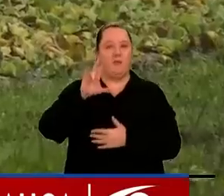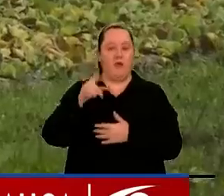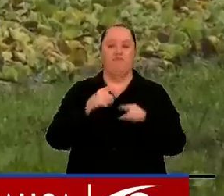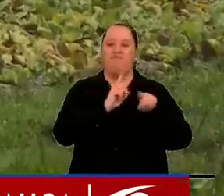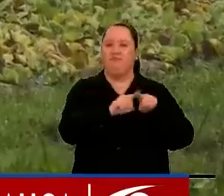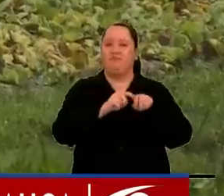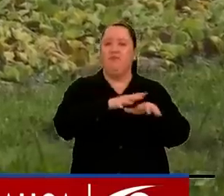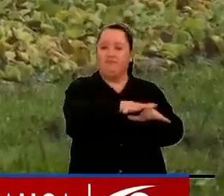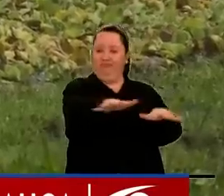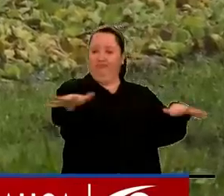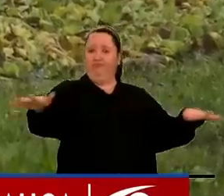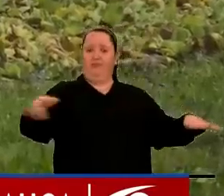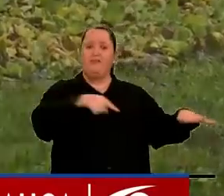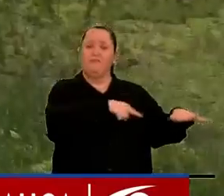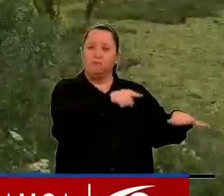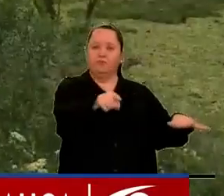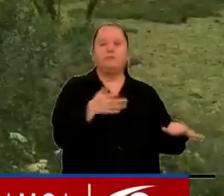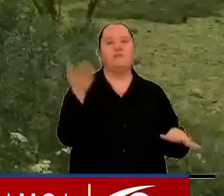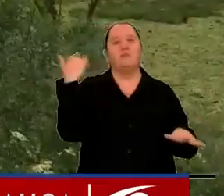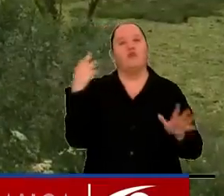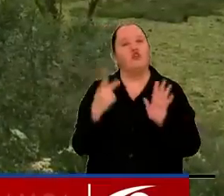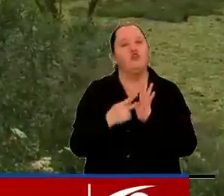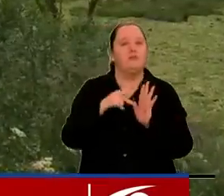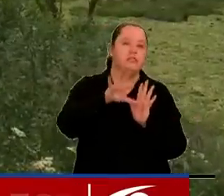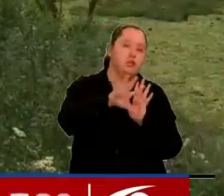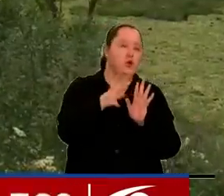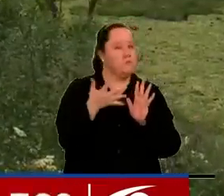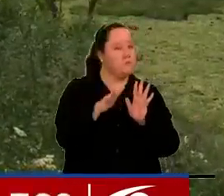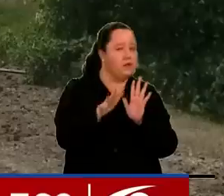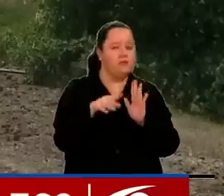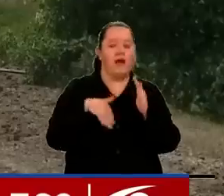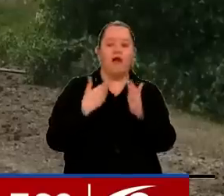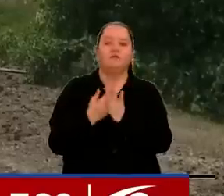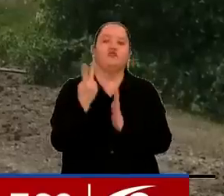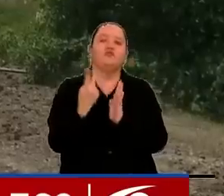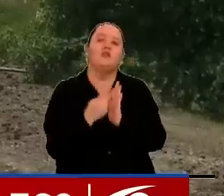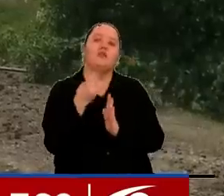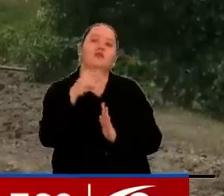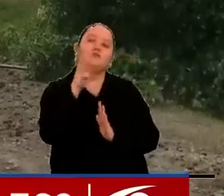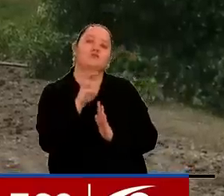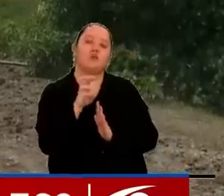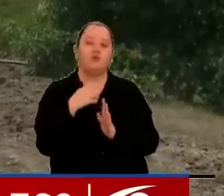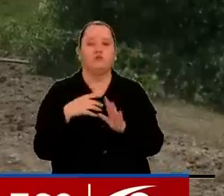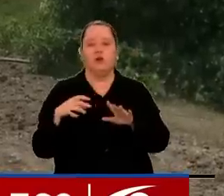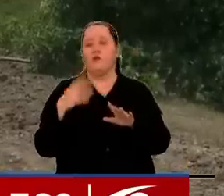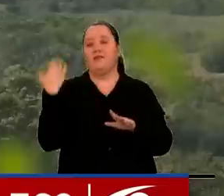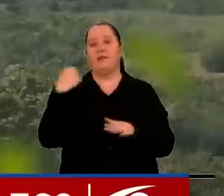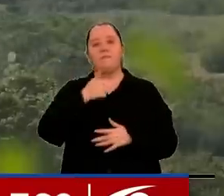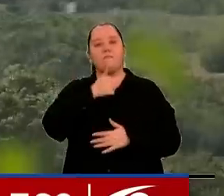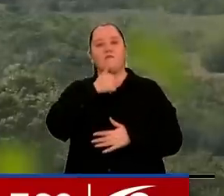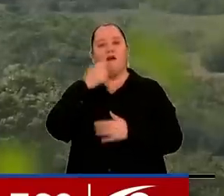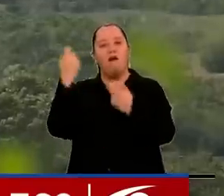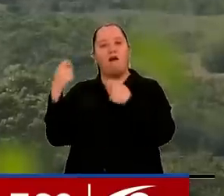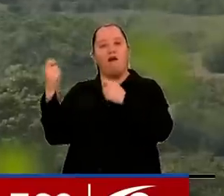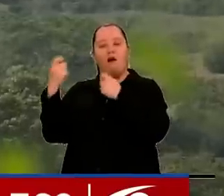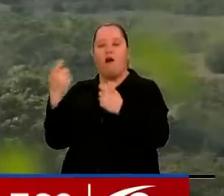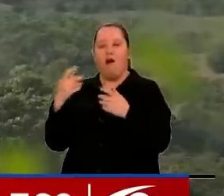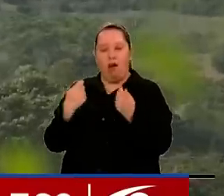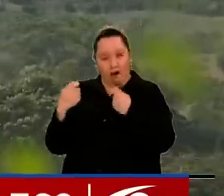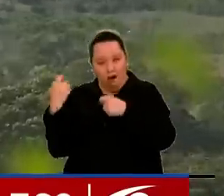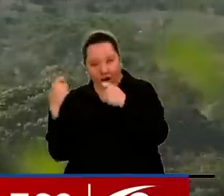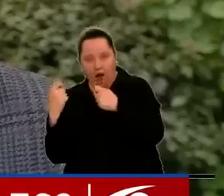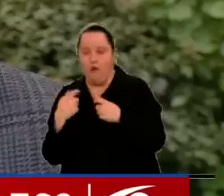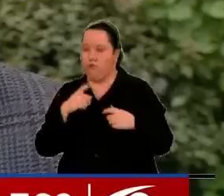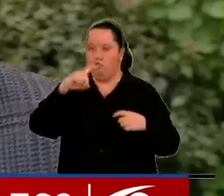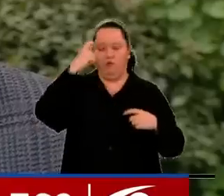Son bienes que desde 2005 aproximadamente hasta 2018 fueron incautados a la mafia. Son bienes